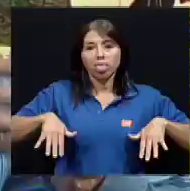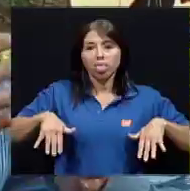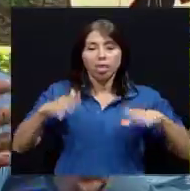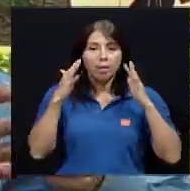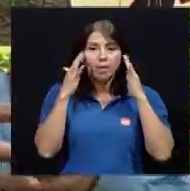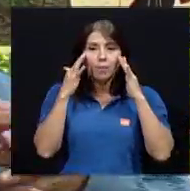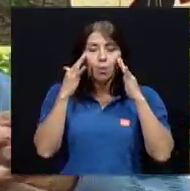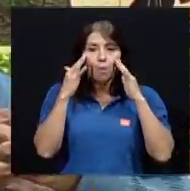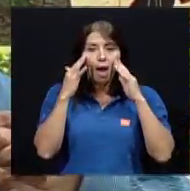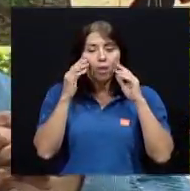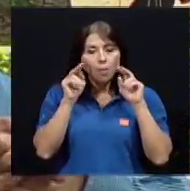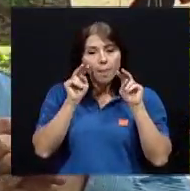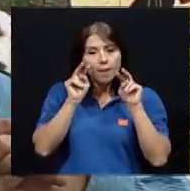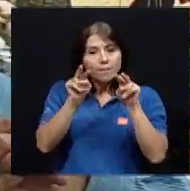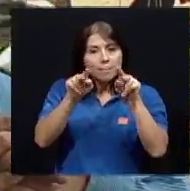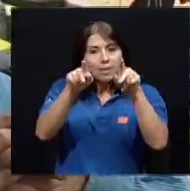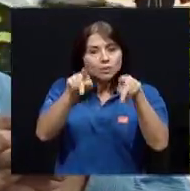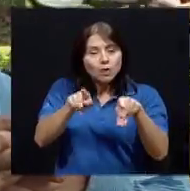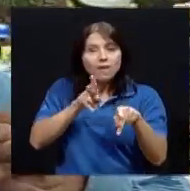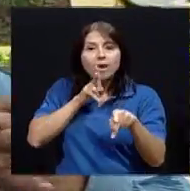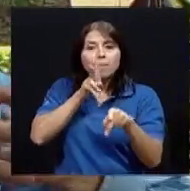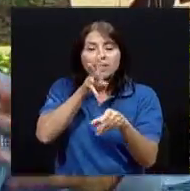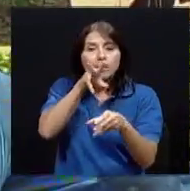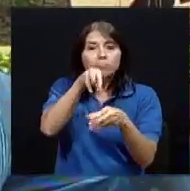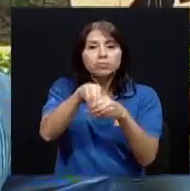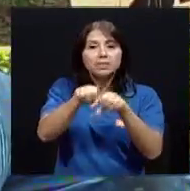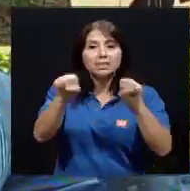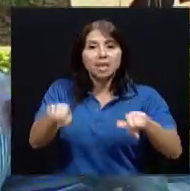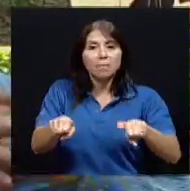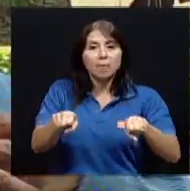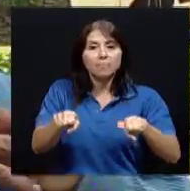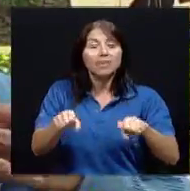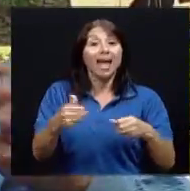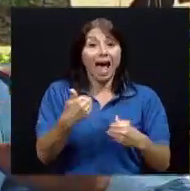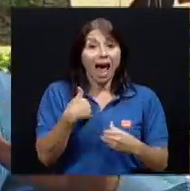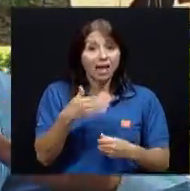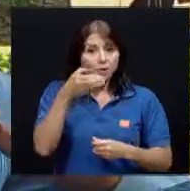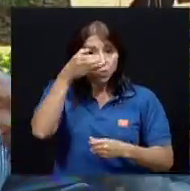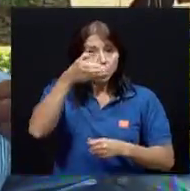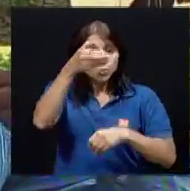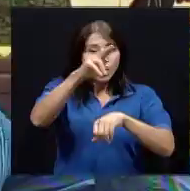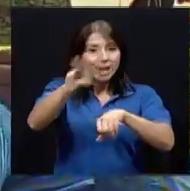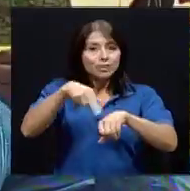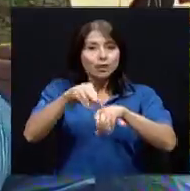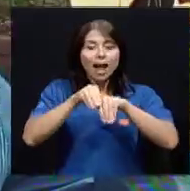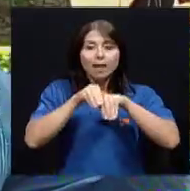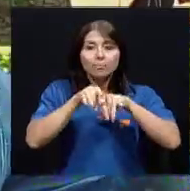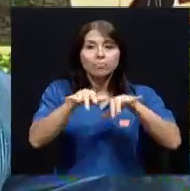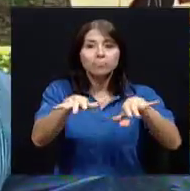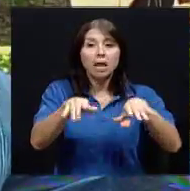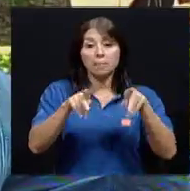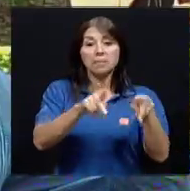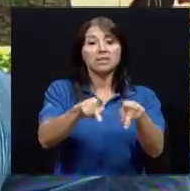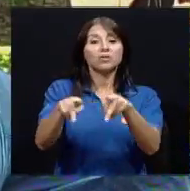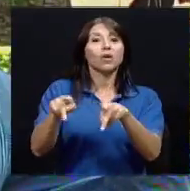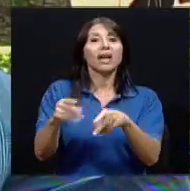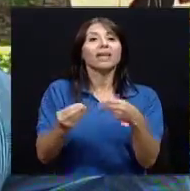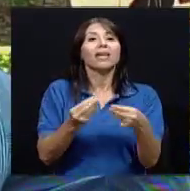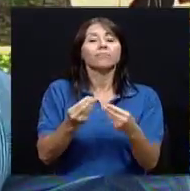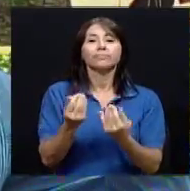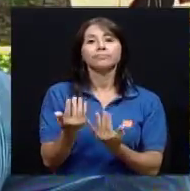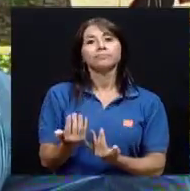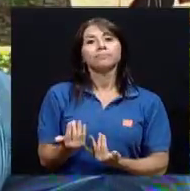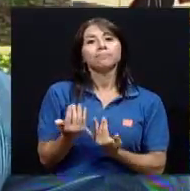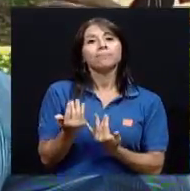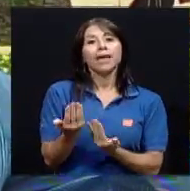digamos, de ese sistema, y ha creado una cultura nacional, ¿verdad?, de que el ciudadano espera que le den y